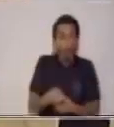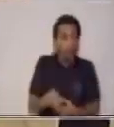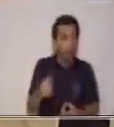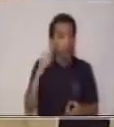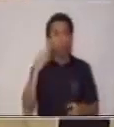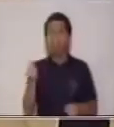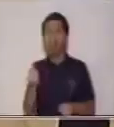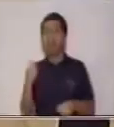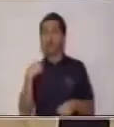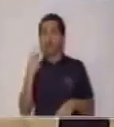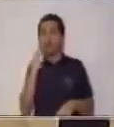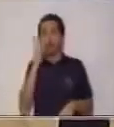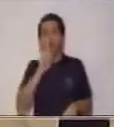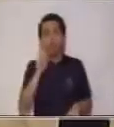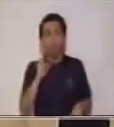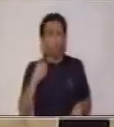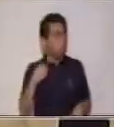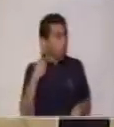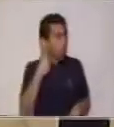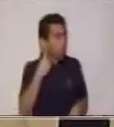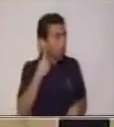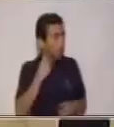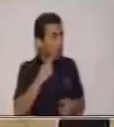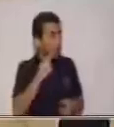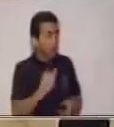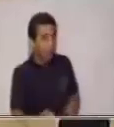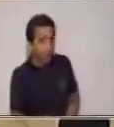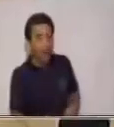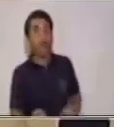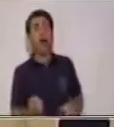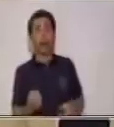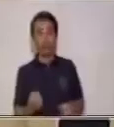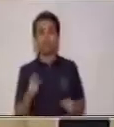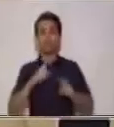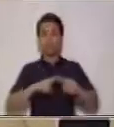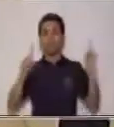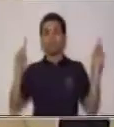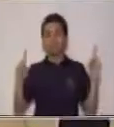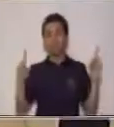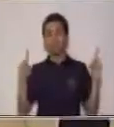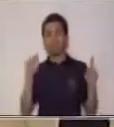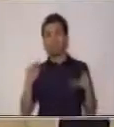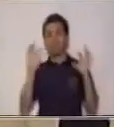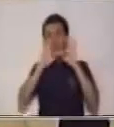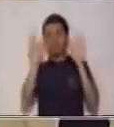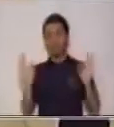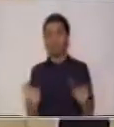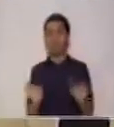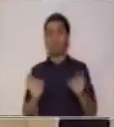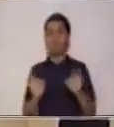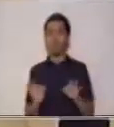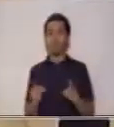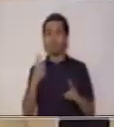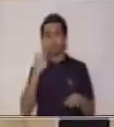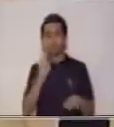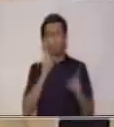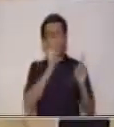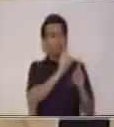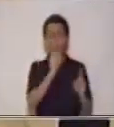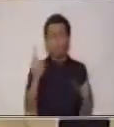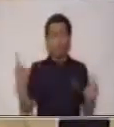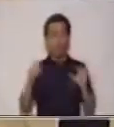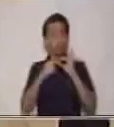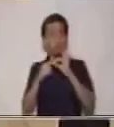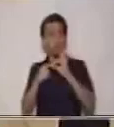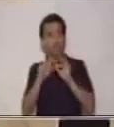lo estamos viendo. Entonces al escuchar de forma, la forma en la que nos lo están transmitiendo, nos dan a conocer